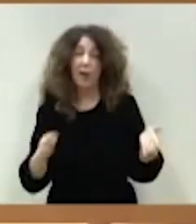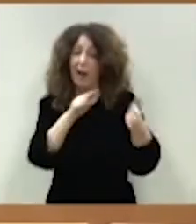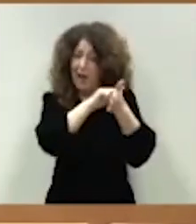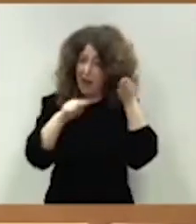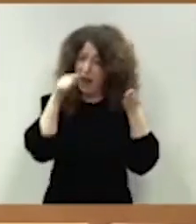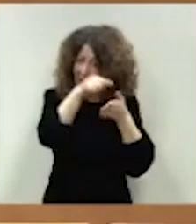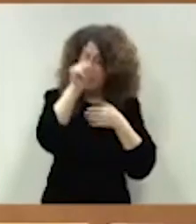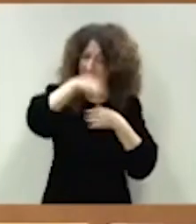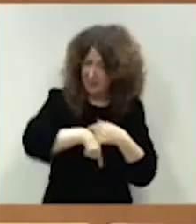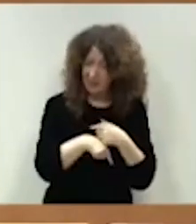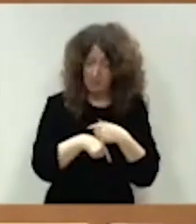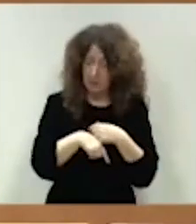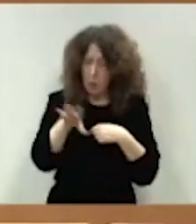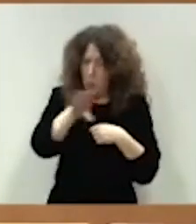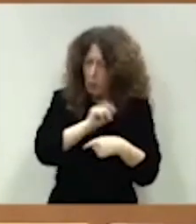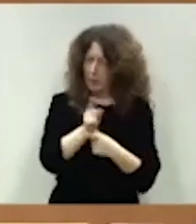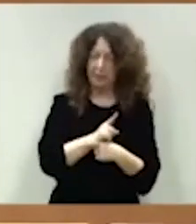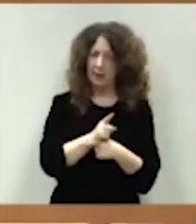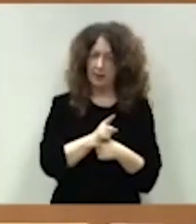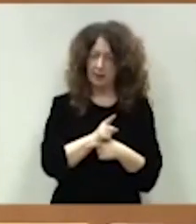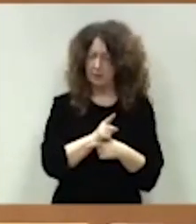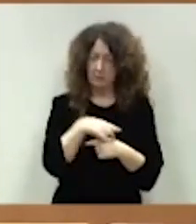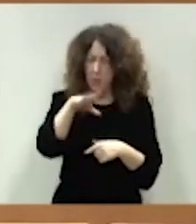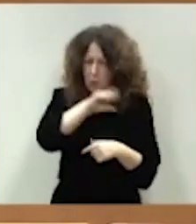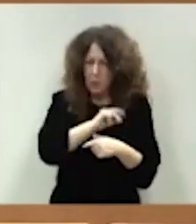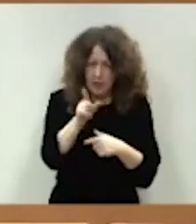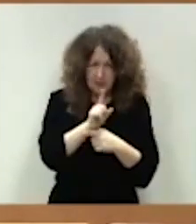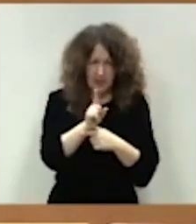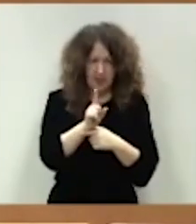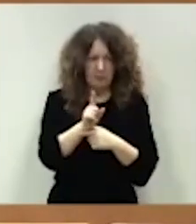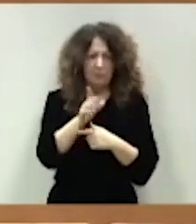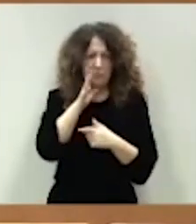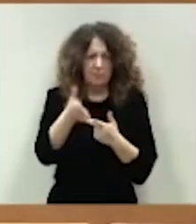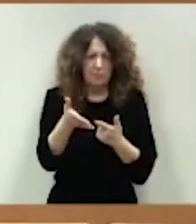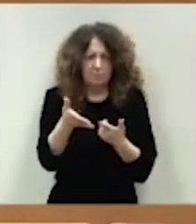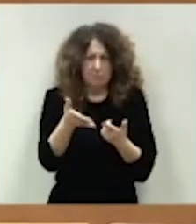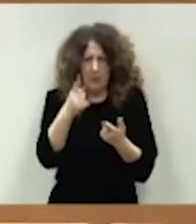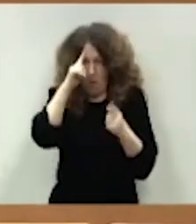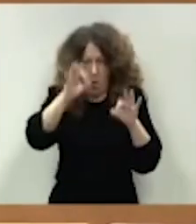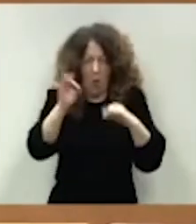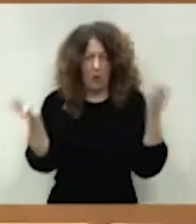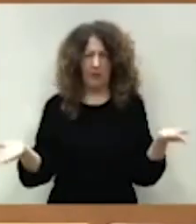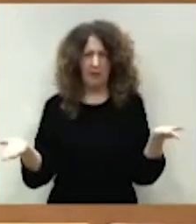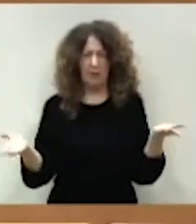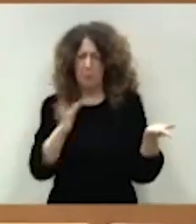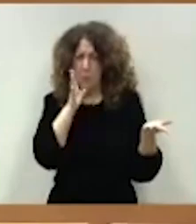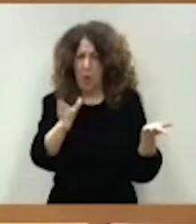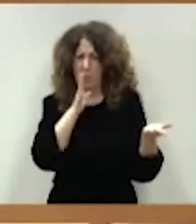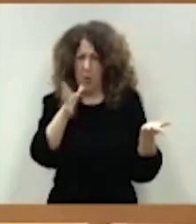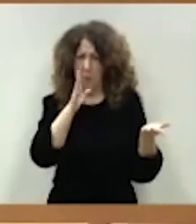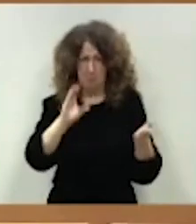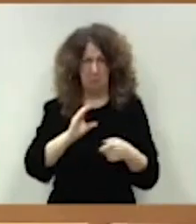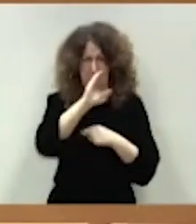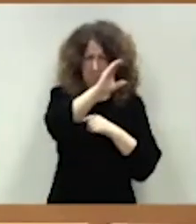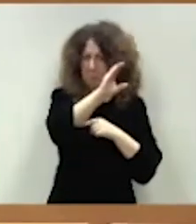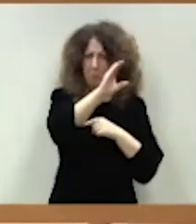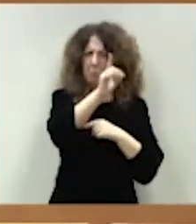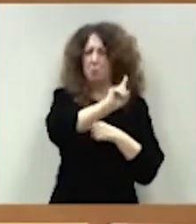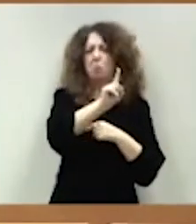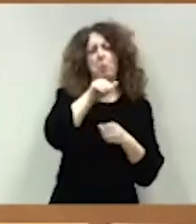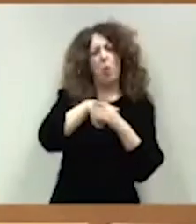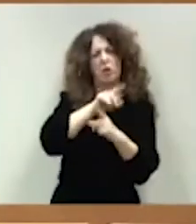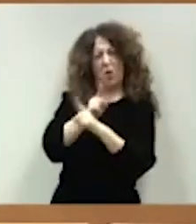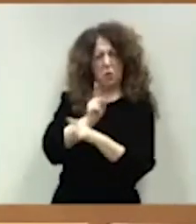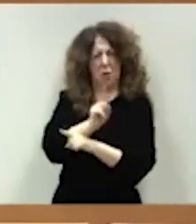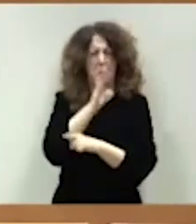Algo incomprensible desde un punto de vista puramente racional. ¿Por qué quitar esta capacidad? Pero